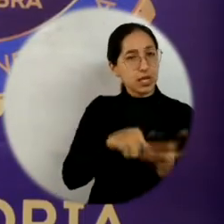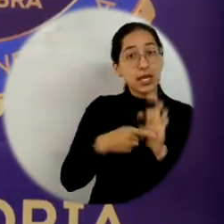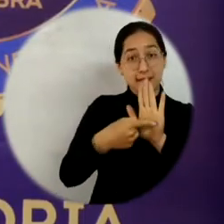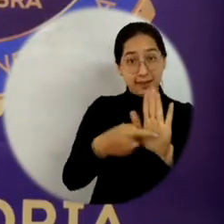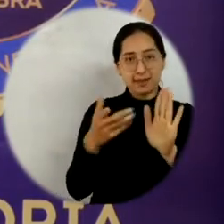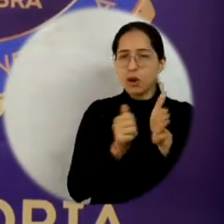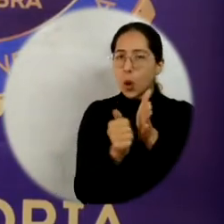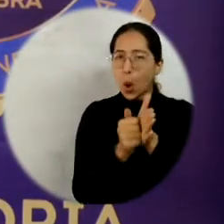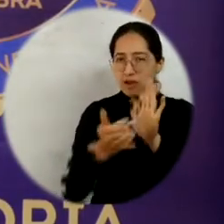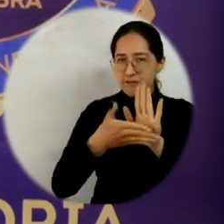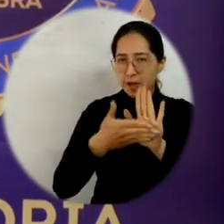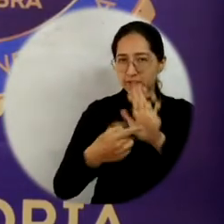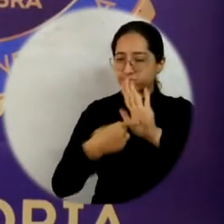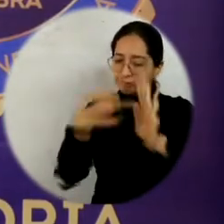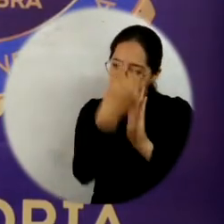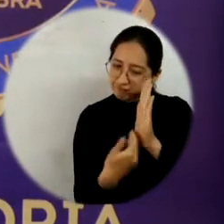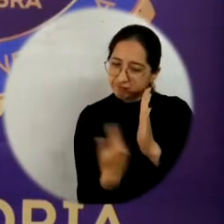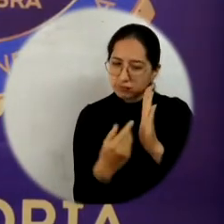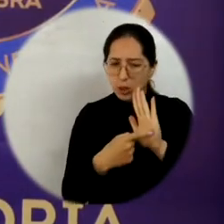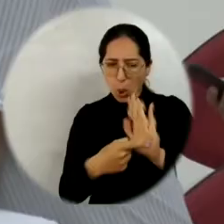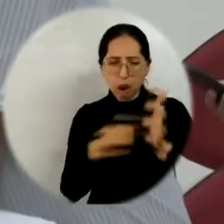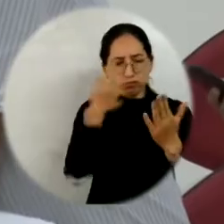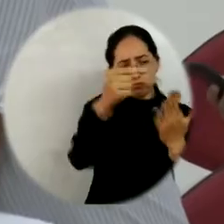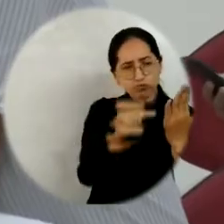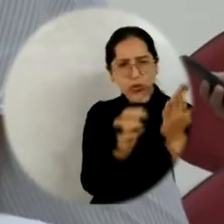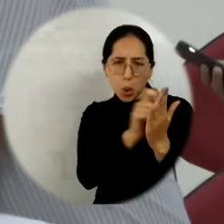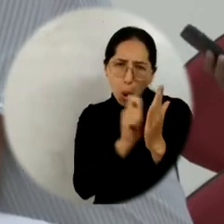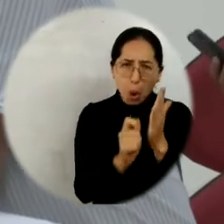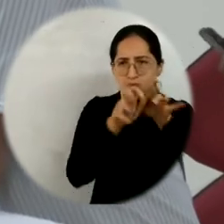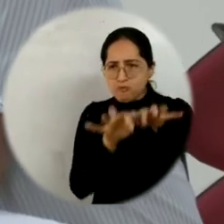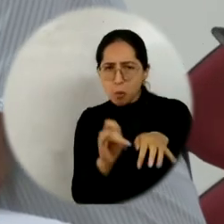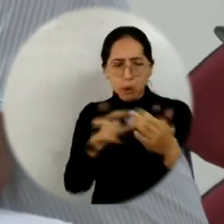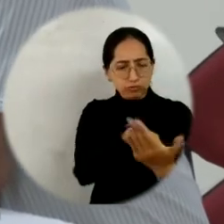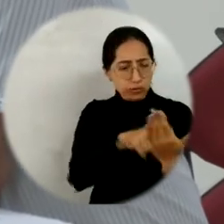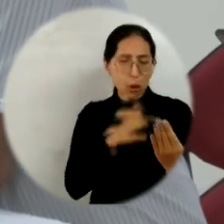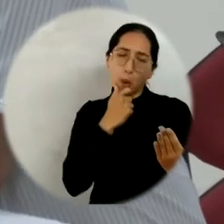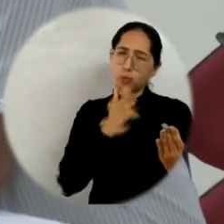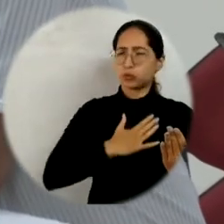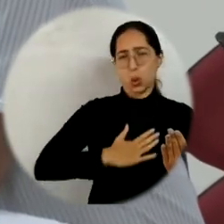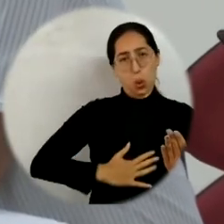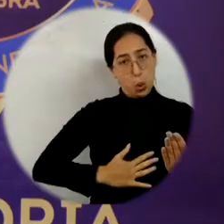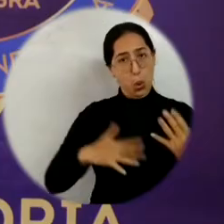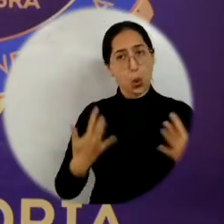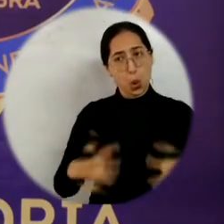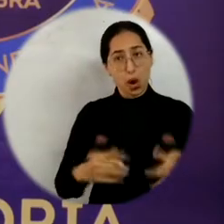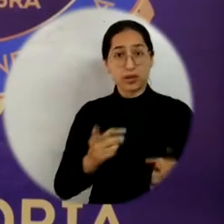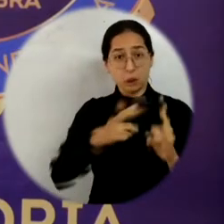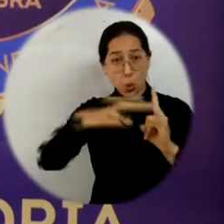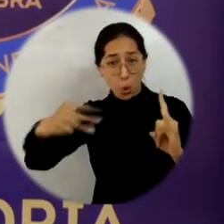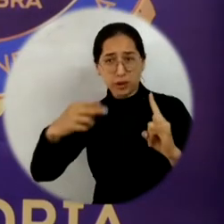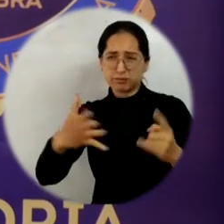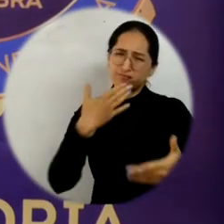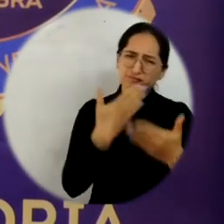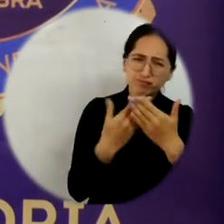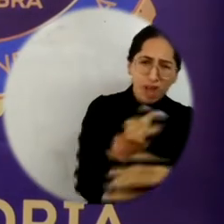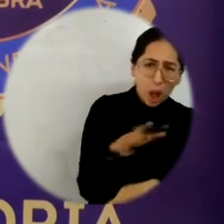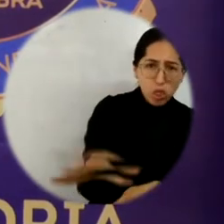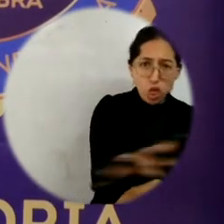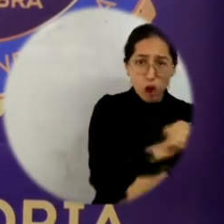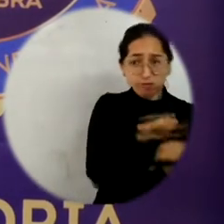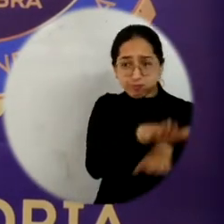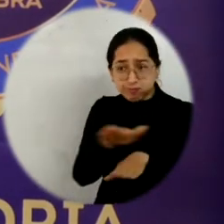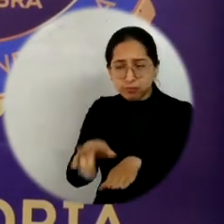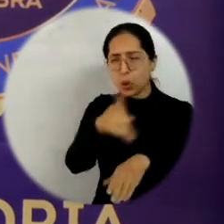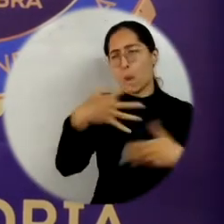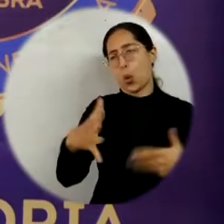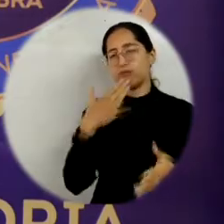informe, hemos presentado nuestro informe, dando un parte de tranquilidad. La Universidad de Magdalena agradece la participación